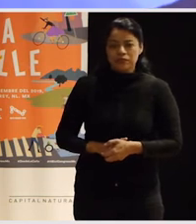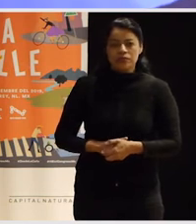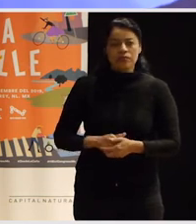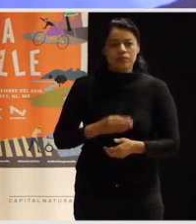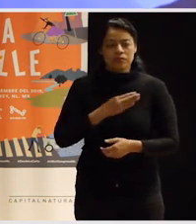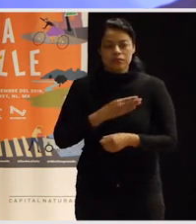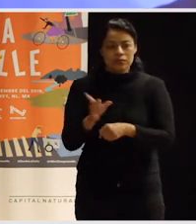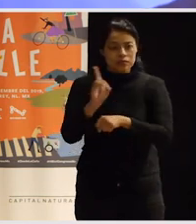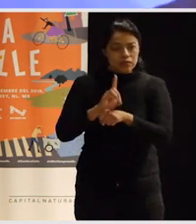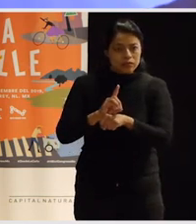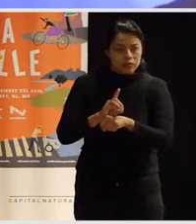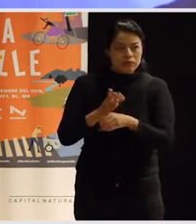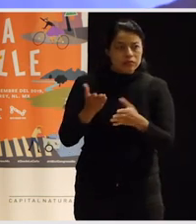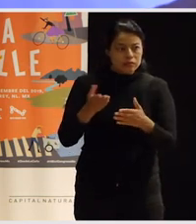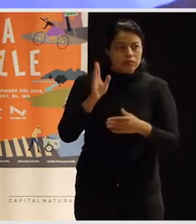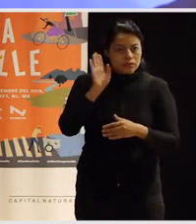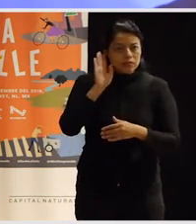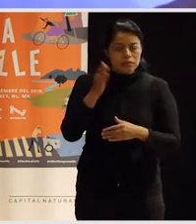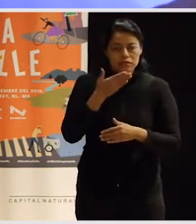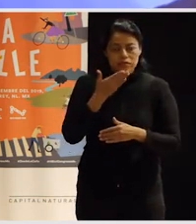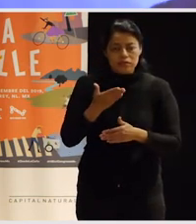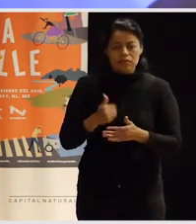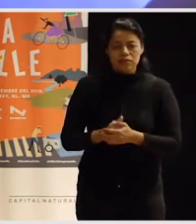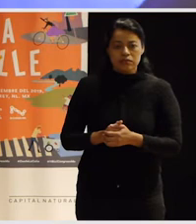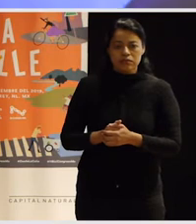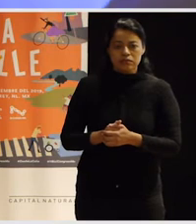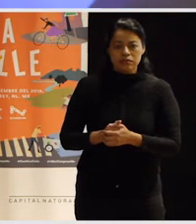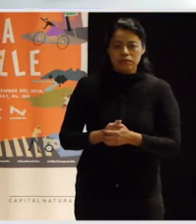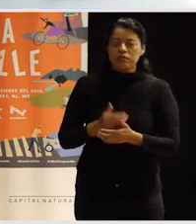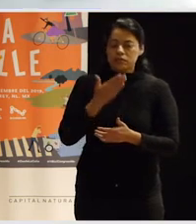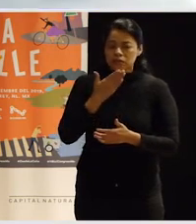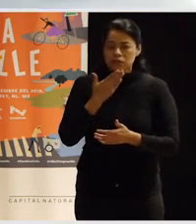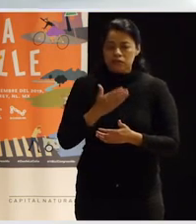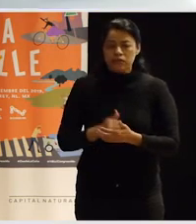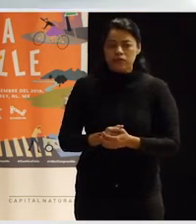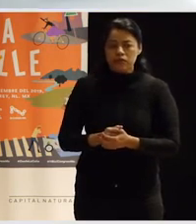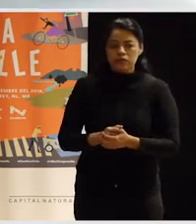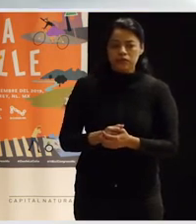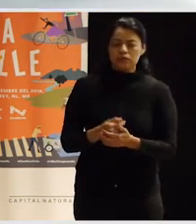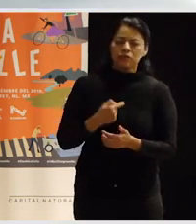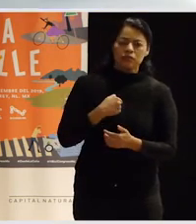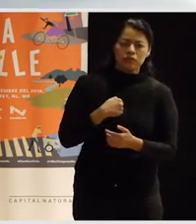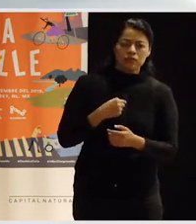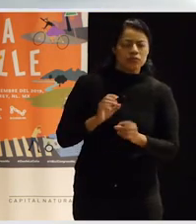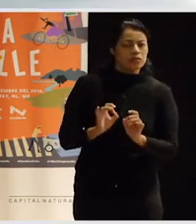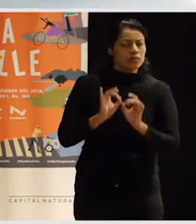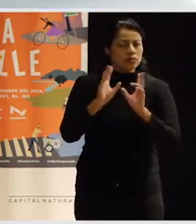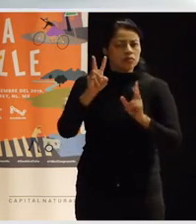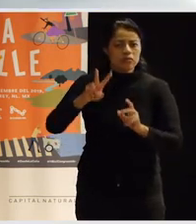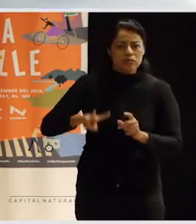buenos días. ¿Se me escucha? Perfecto. Vale, perfecto. Bueno, pues nosotras en realidad lo que